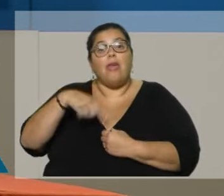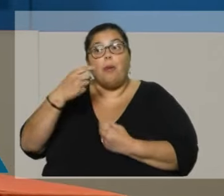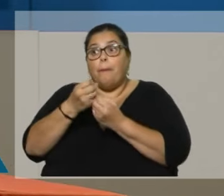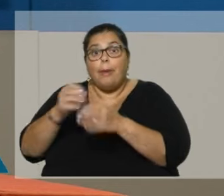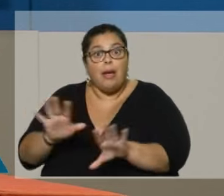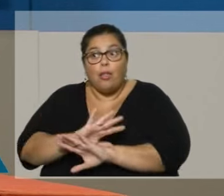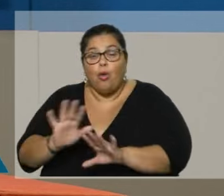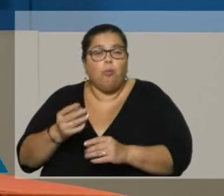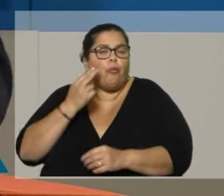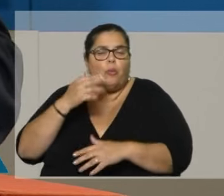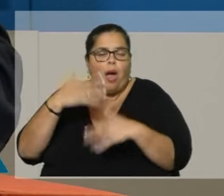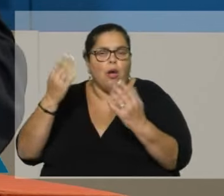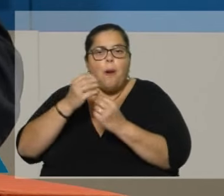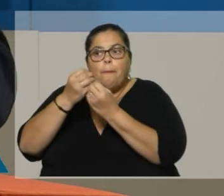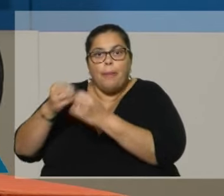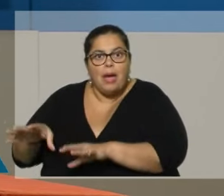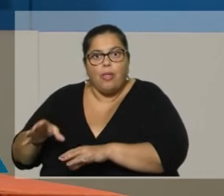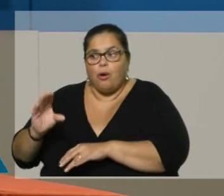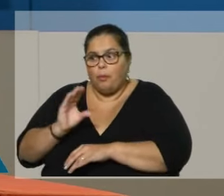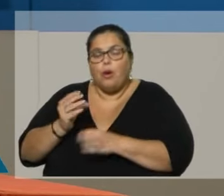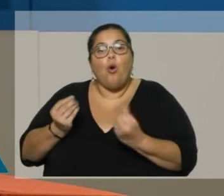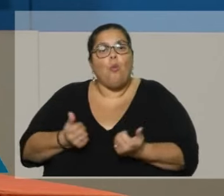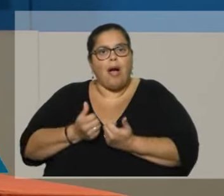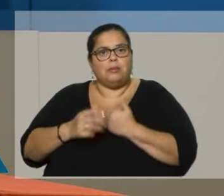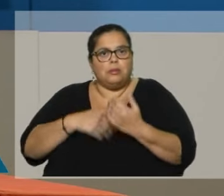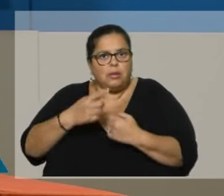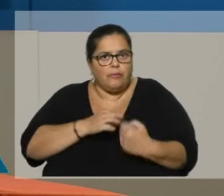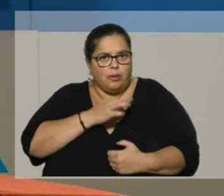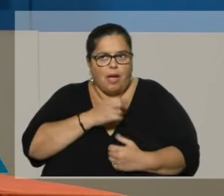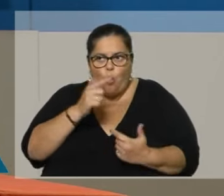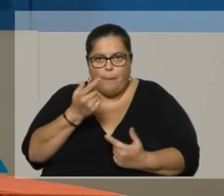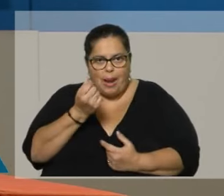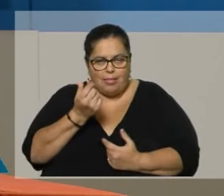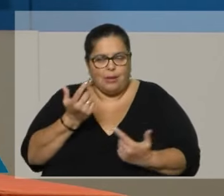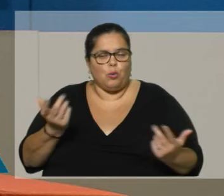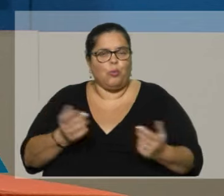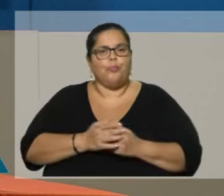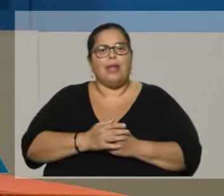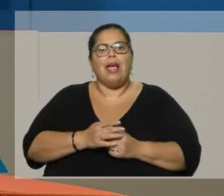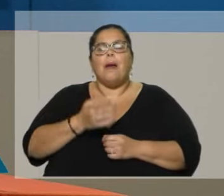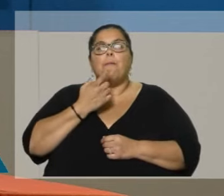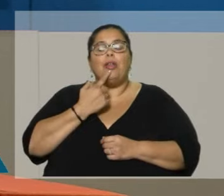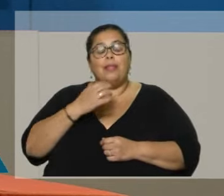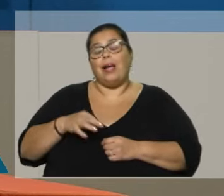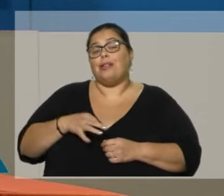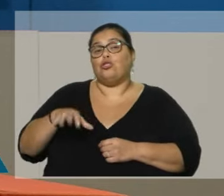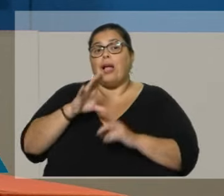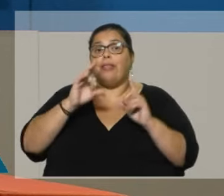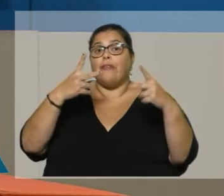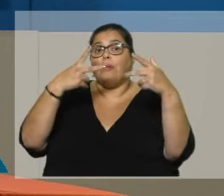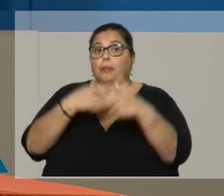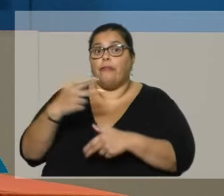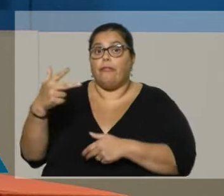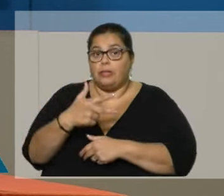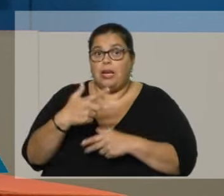Entonces, está más en vulnerabilidad que lo que estaba antes de la asignación. La política social tiene que tener fecha de caducidad y el Mides tiene que ser